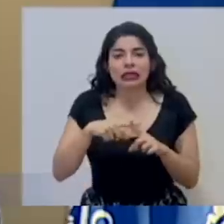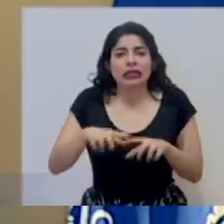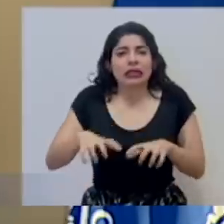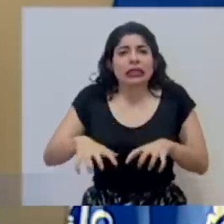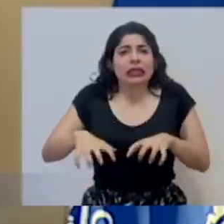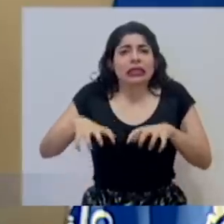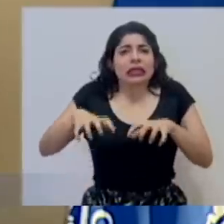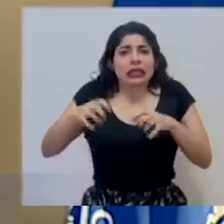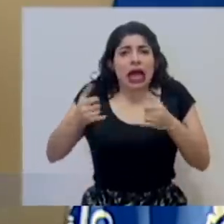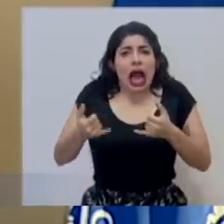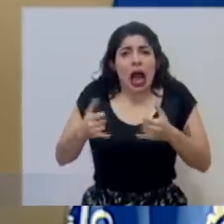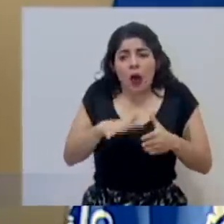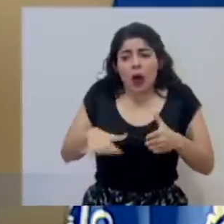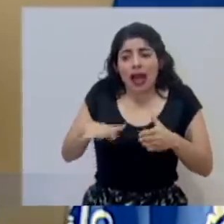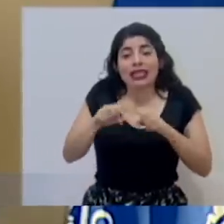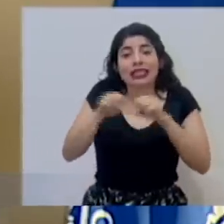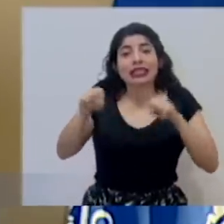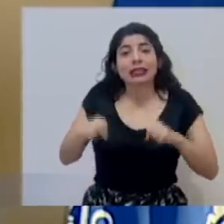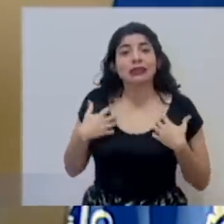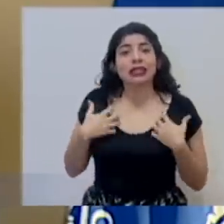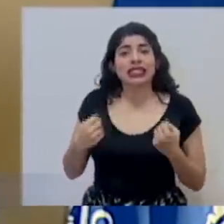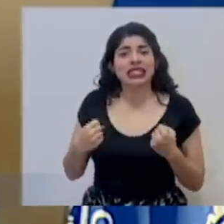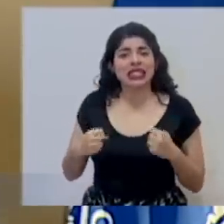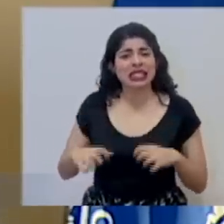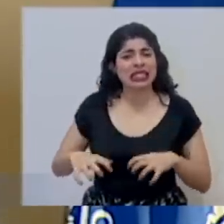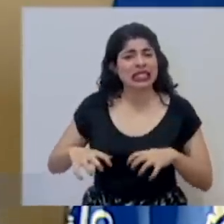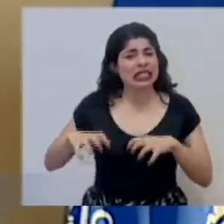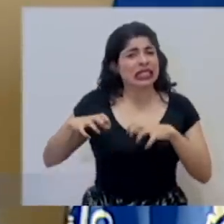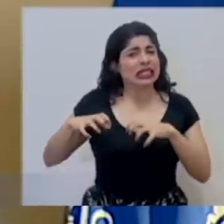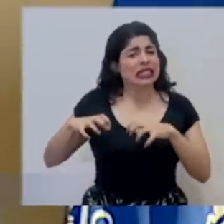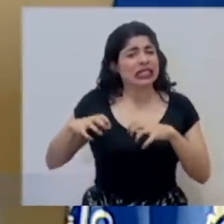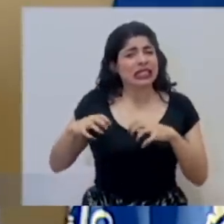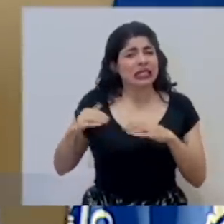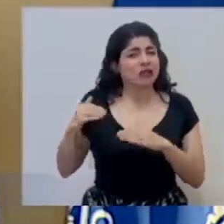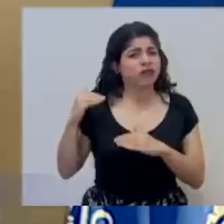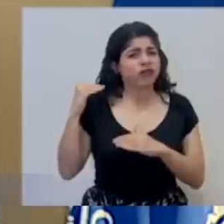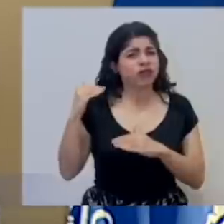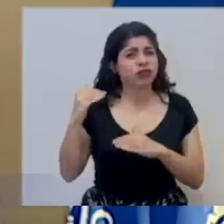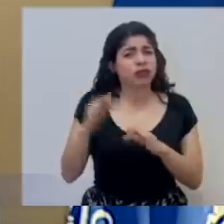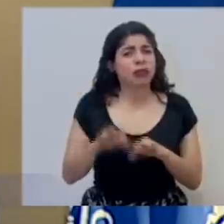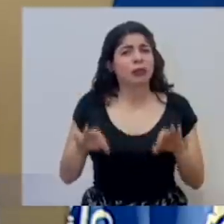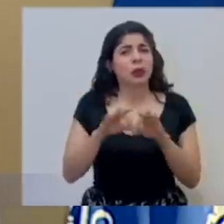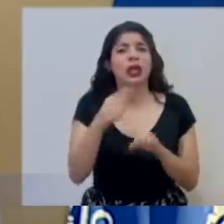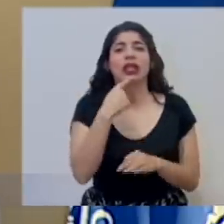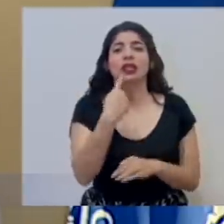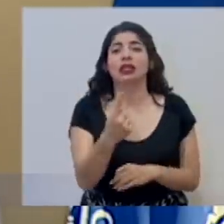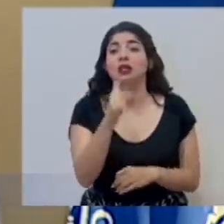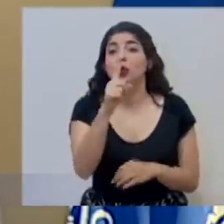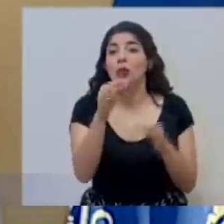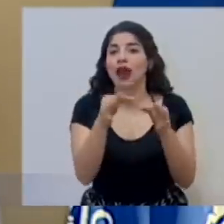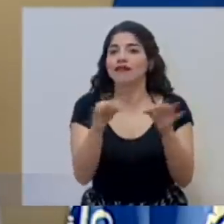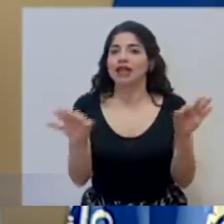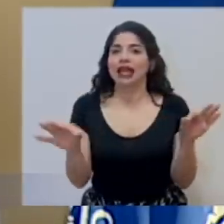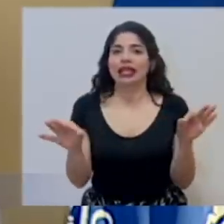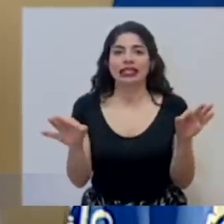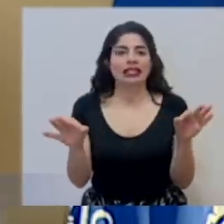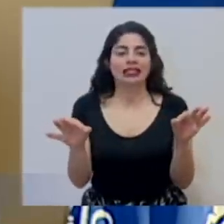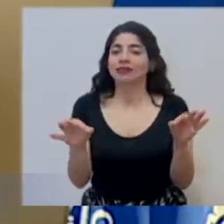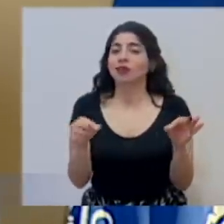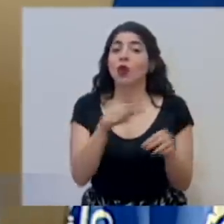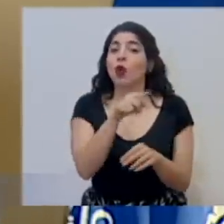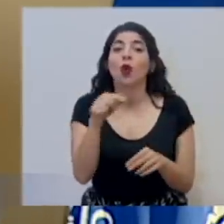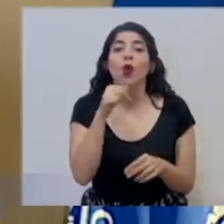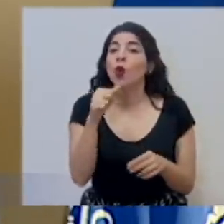que está sufriendo el sistema de salud, de verdad que aquí vale la pena decir una frase, no